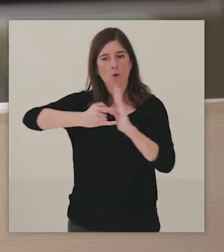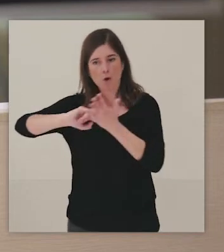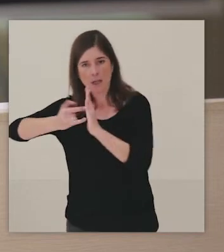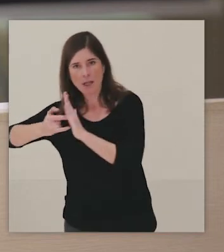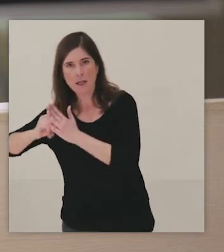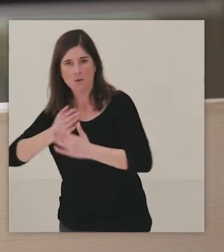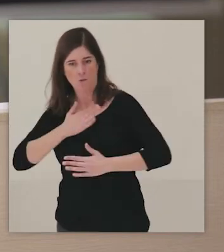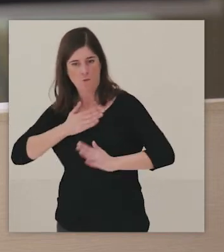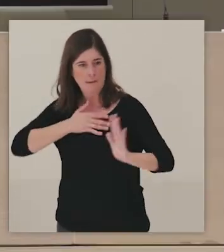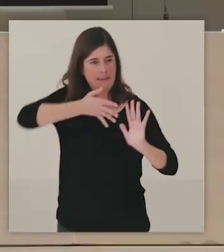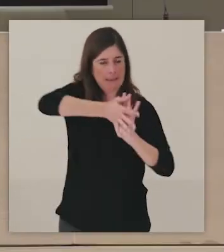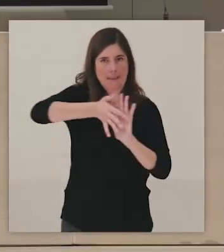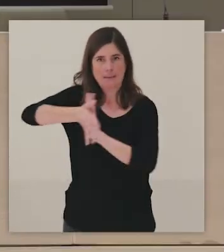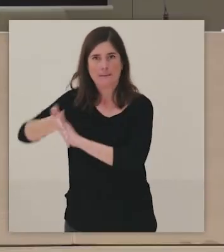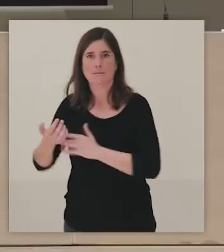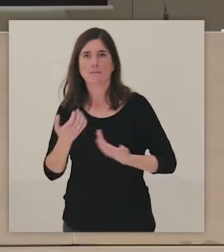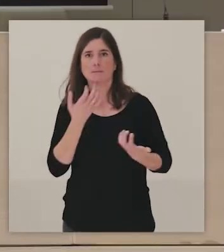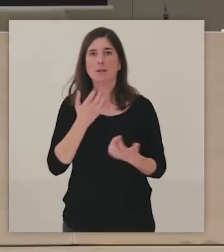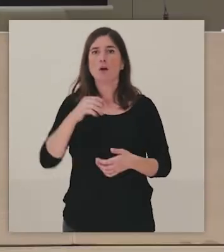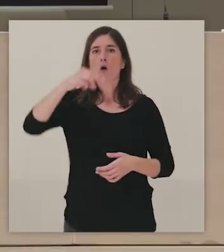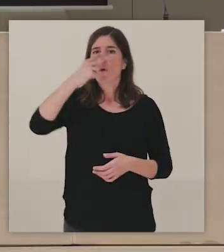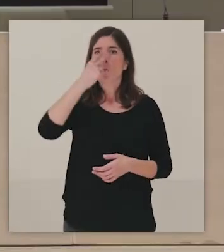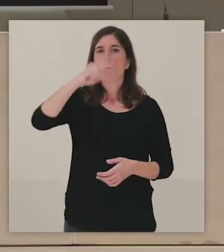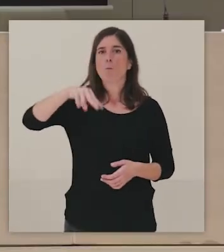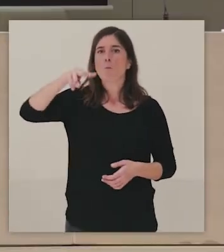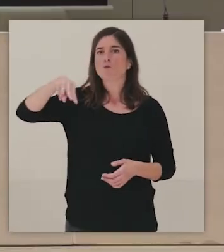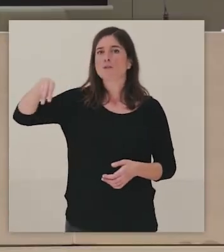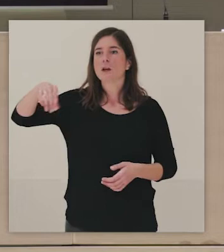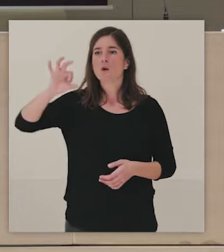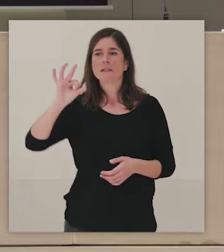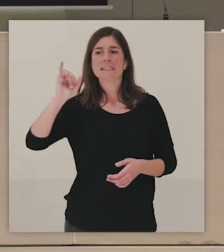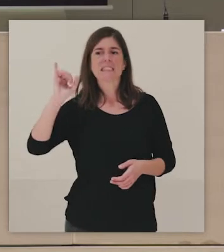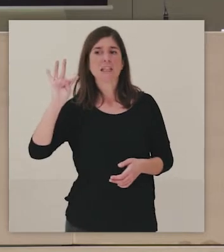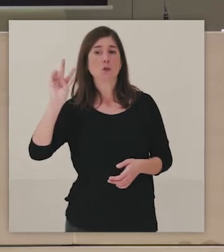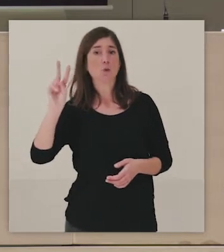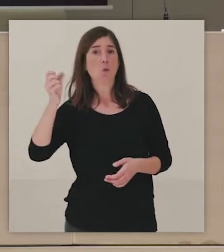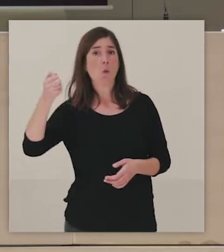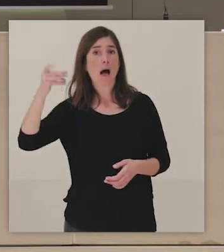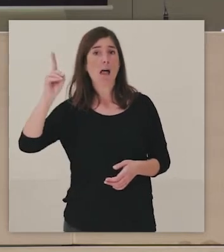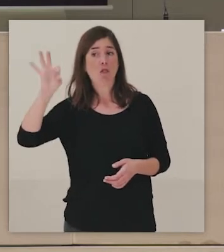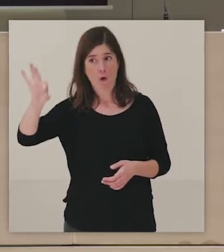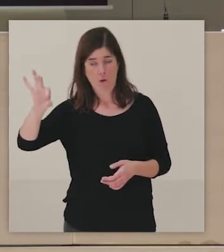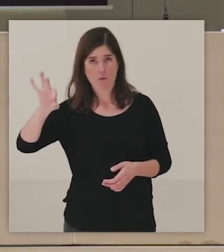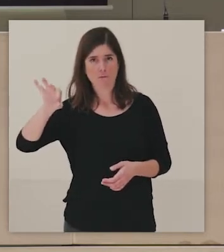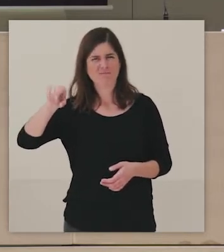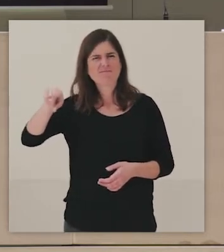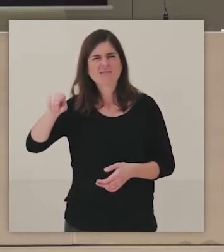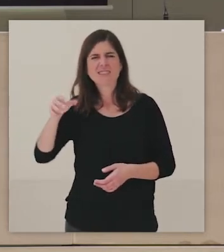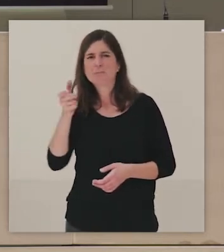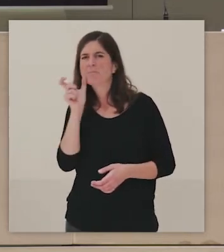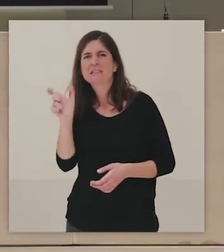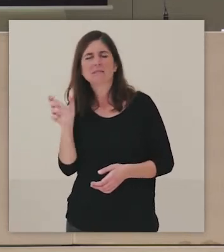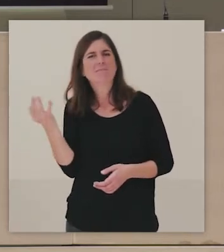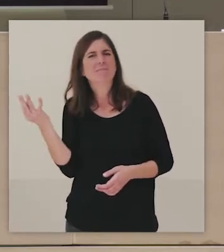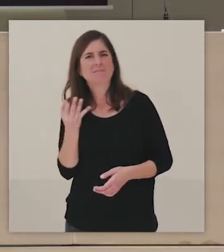proyectos. La idea de un museo situado me parece que es muy importante. Es un concepto que